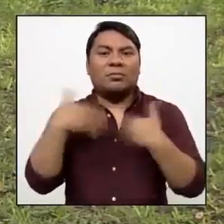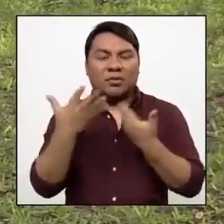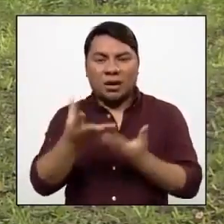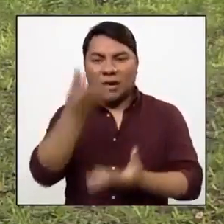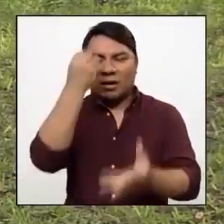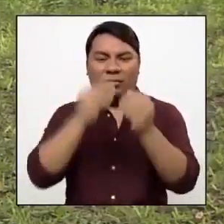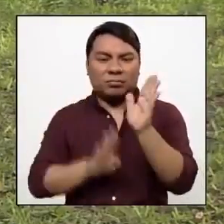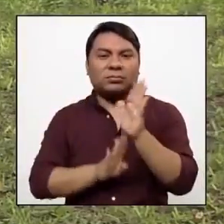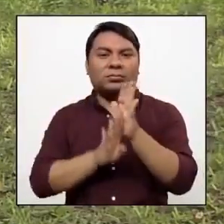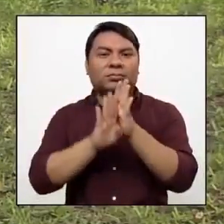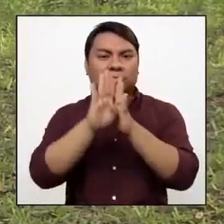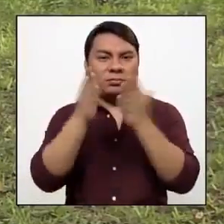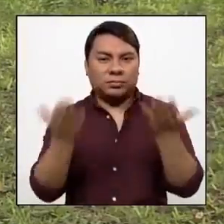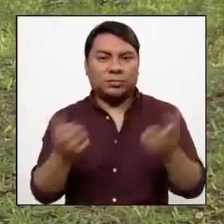una persona cuando socializa. Gracias.